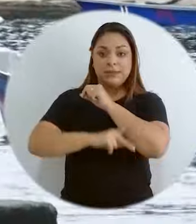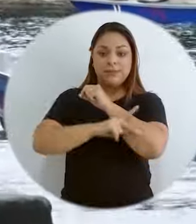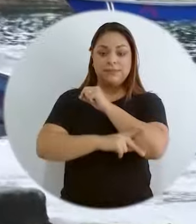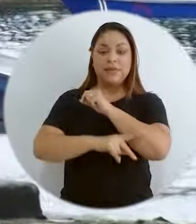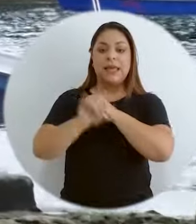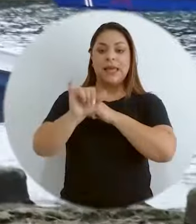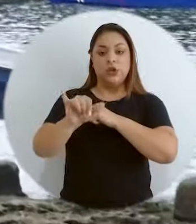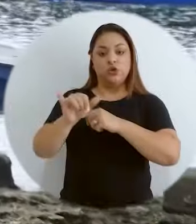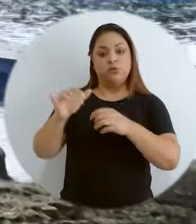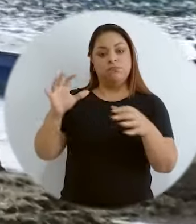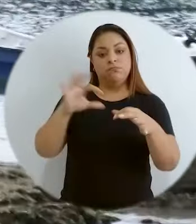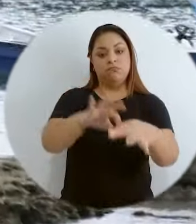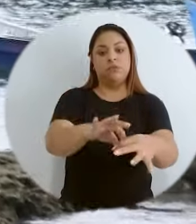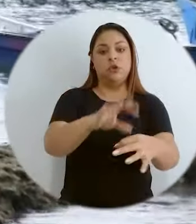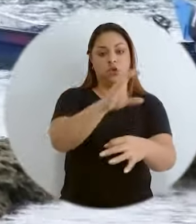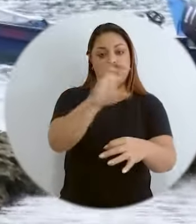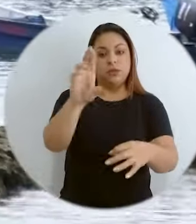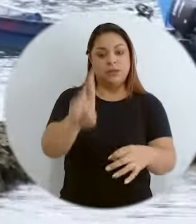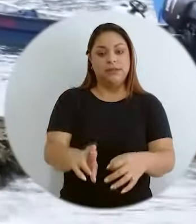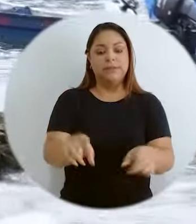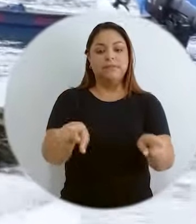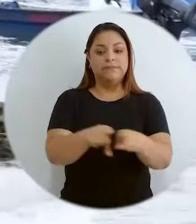caso Costa Rica.